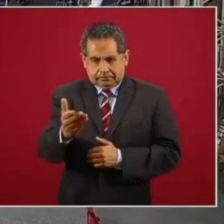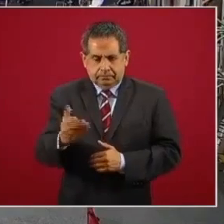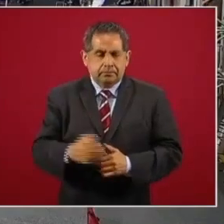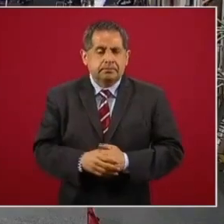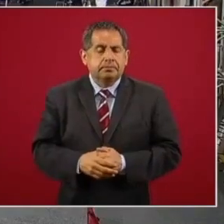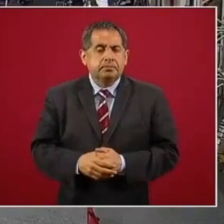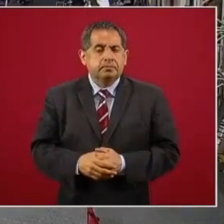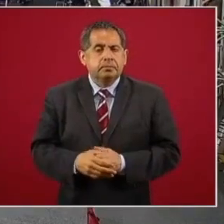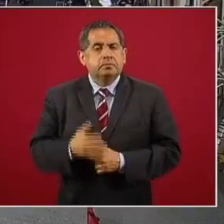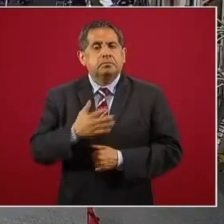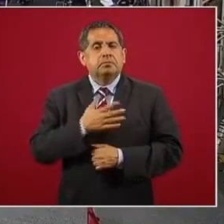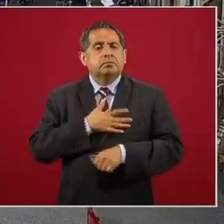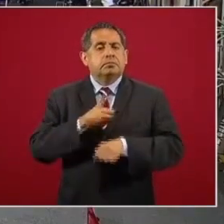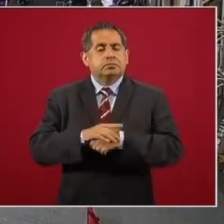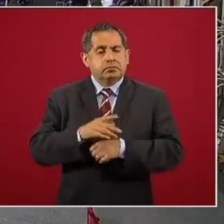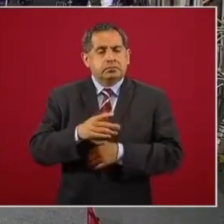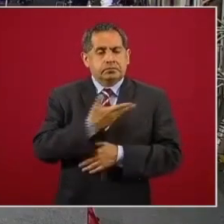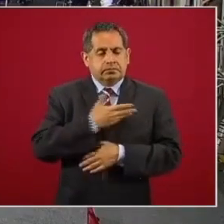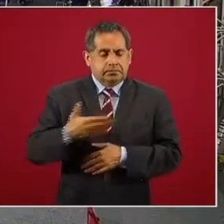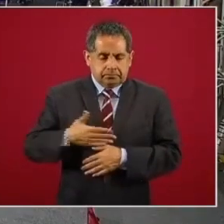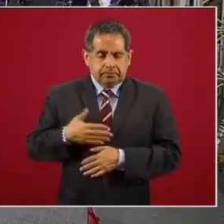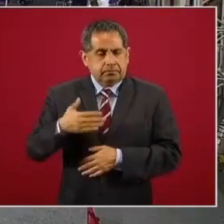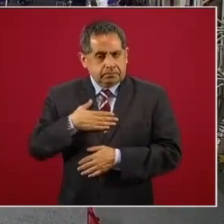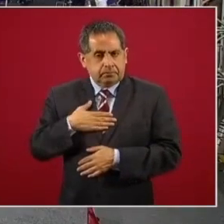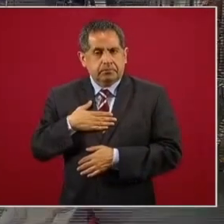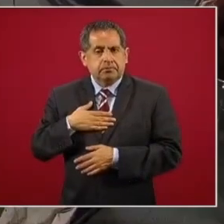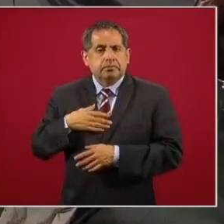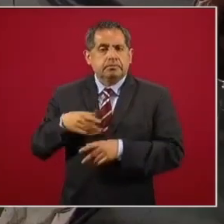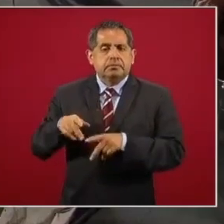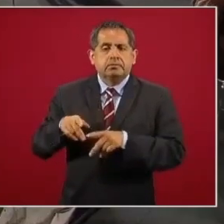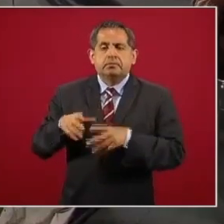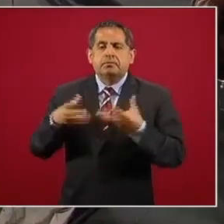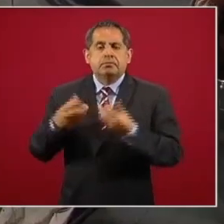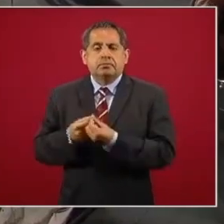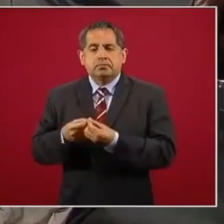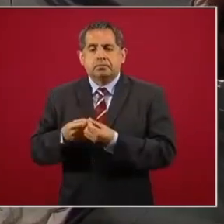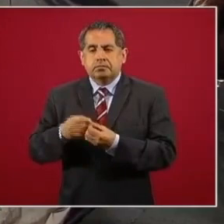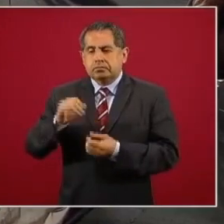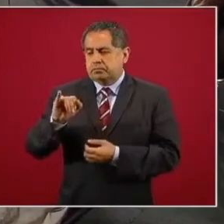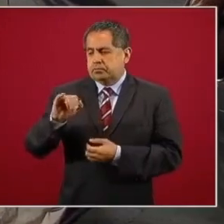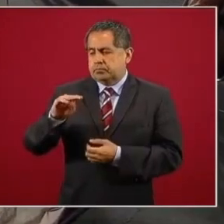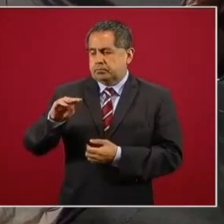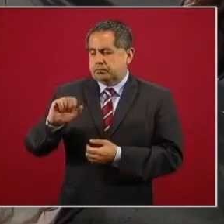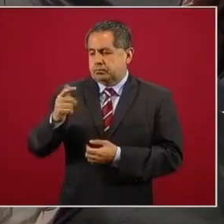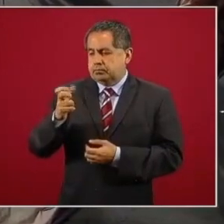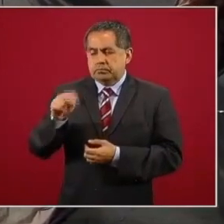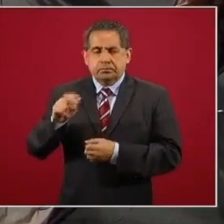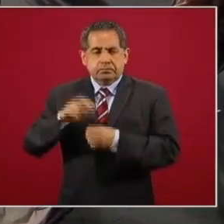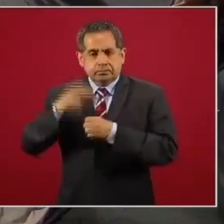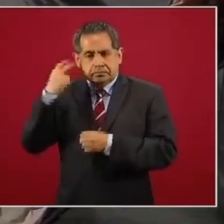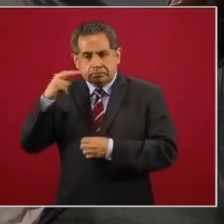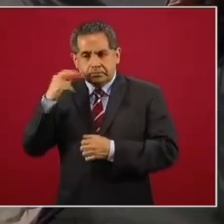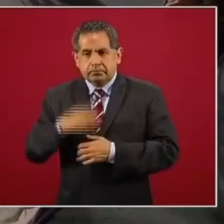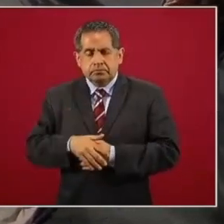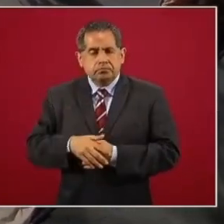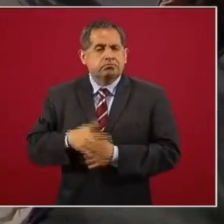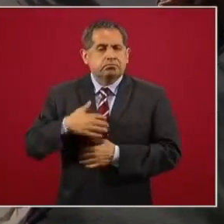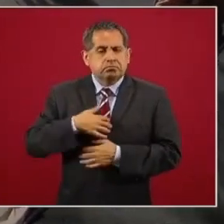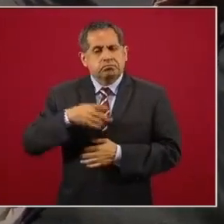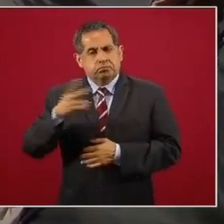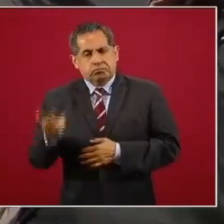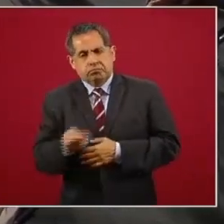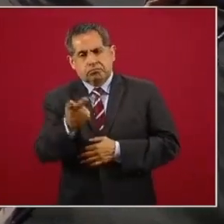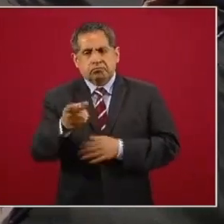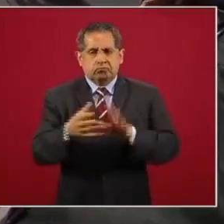Buenos días, Presidente. Judit Sánchez Reyes, corresponsal de Imagen del Golfo de Veracruz. Mis preguntas van encaminadas